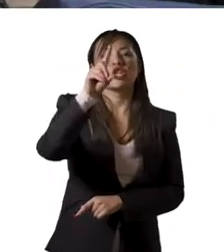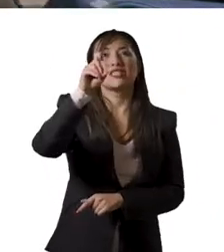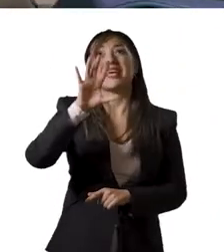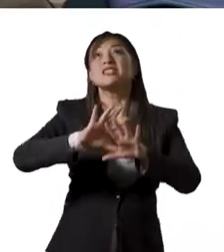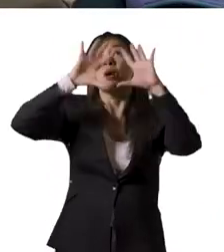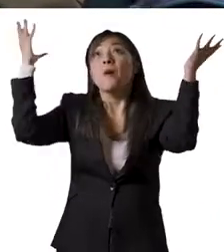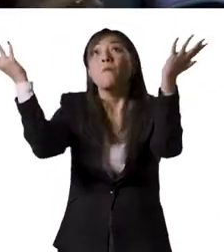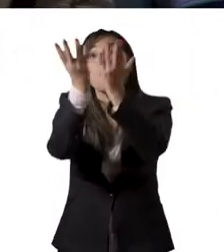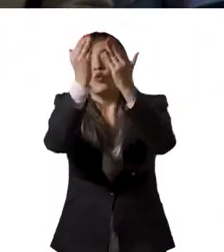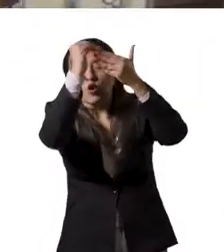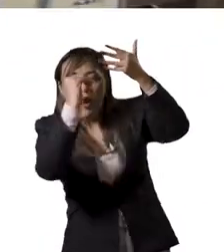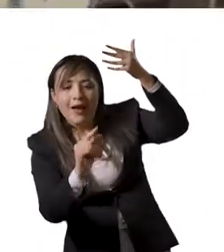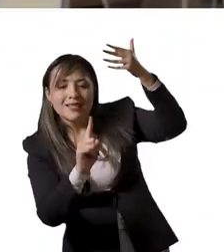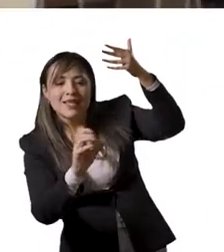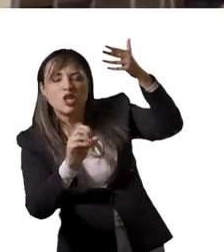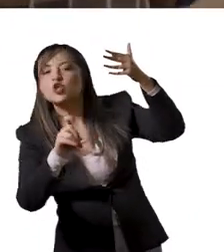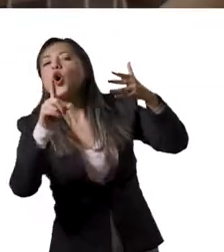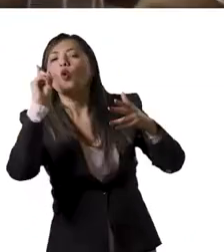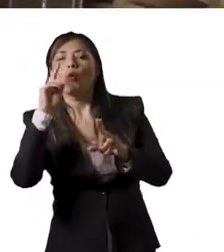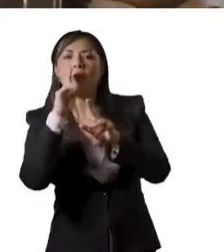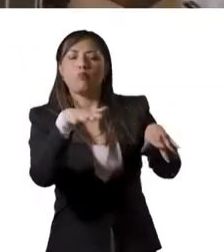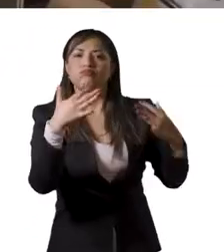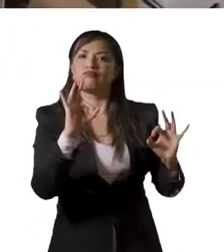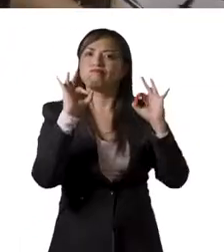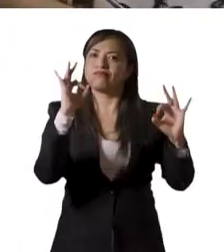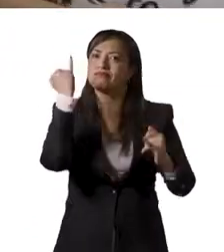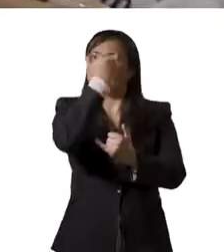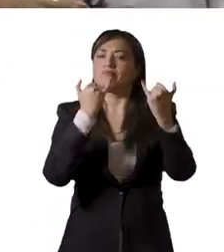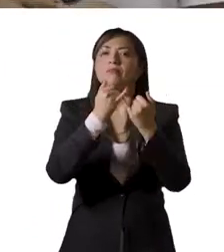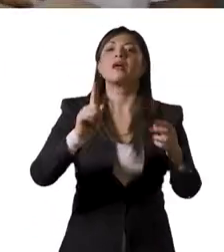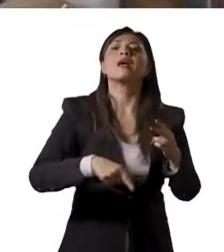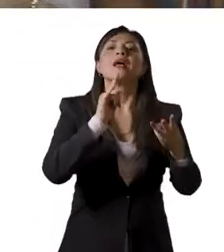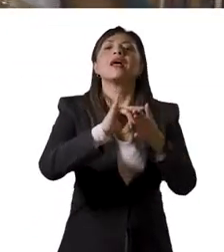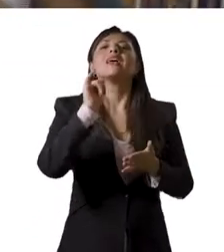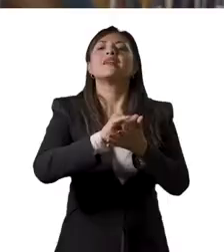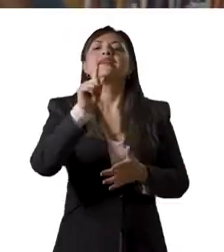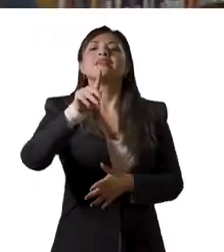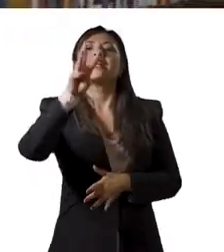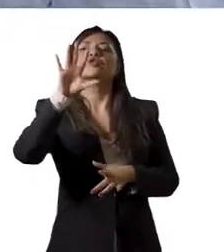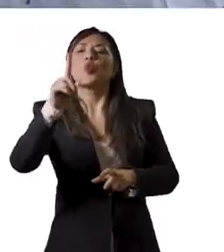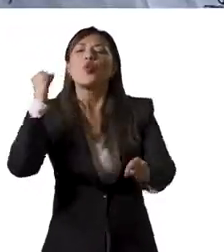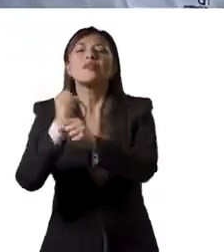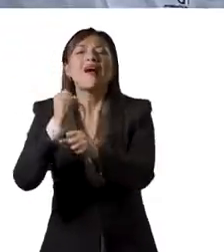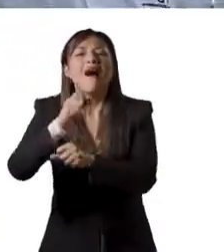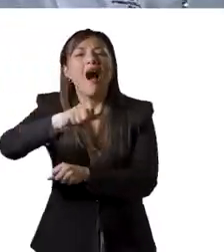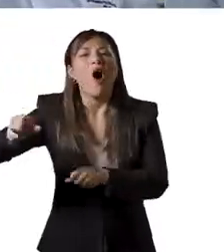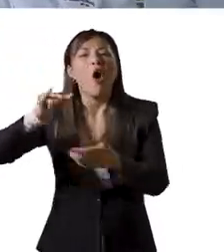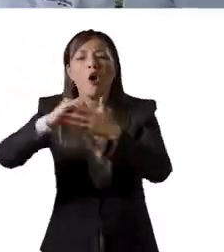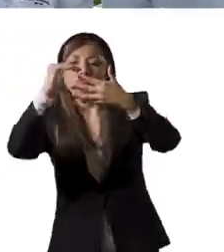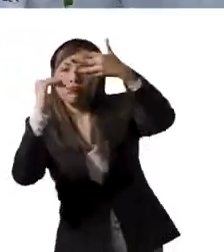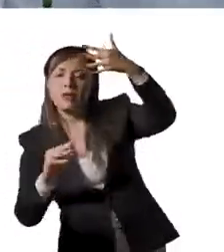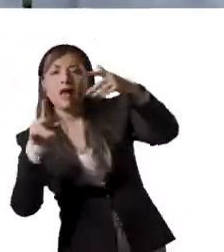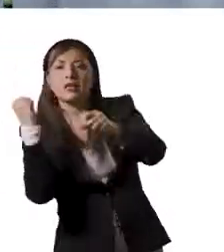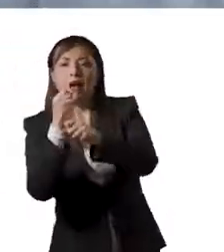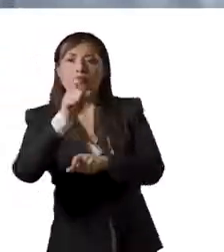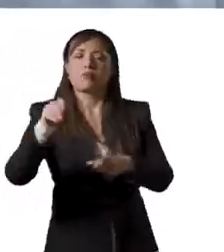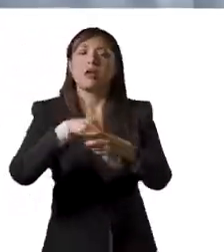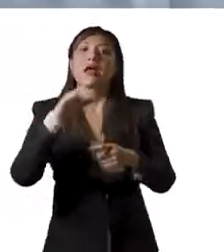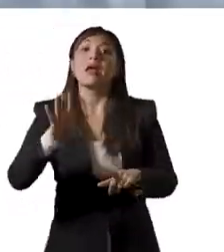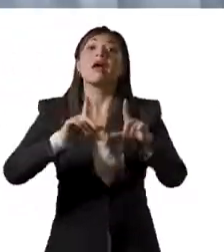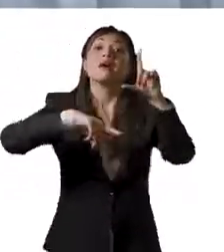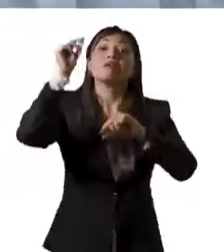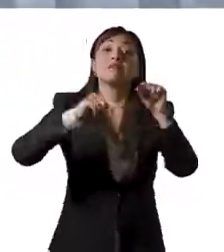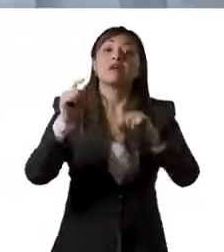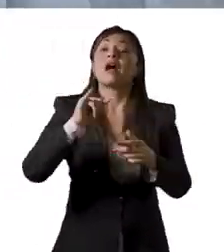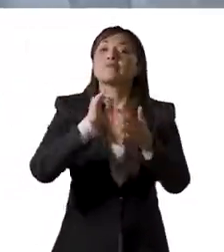en el mundo por su reputación académica y el puesto 35 por su reputación entre los empleadores. Por su desempeño logró 5